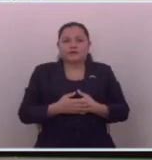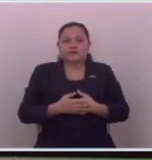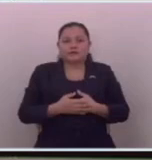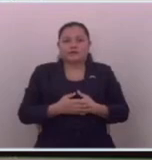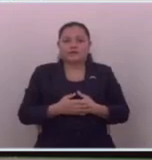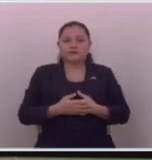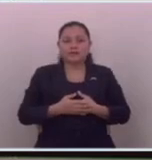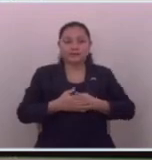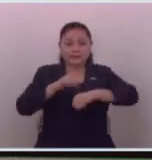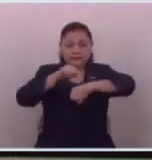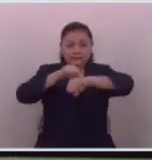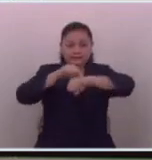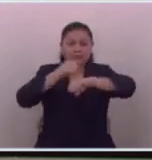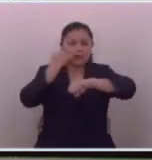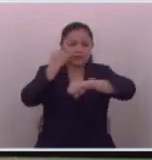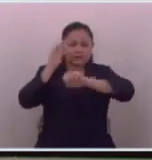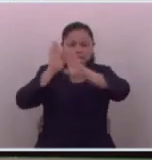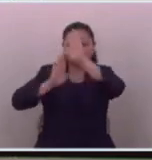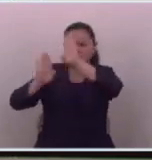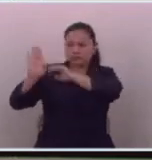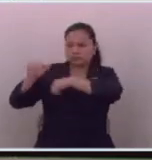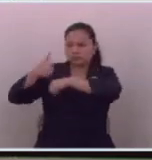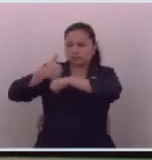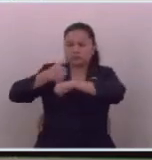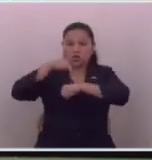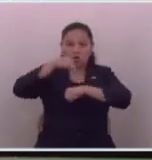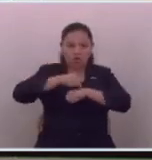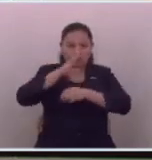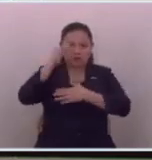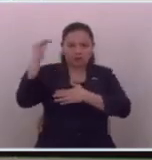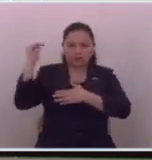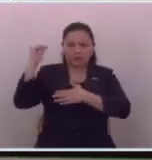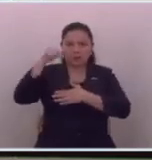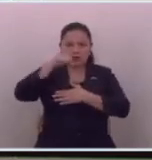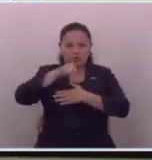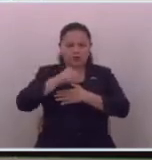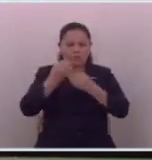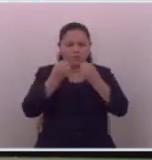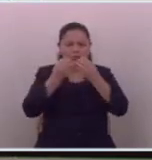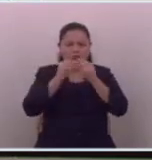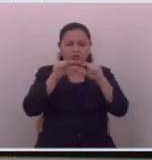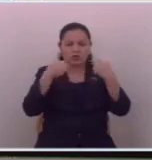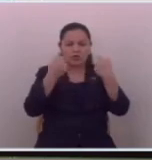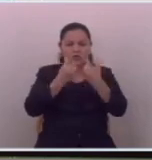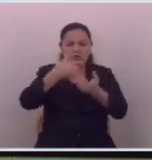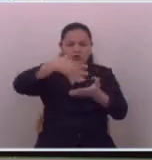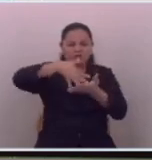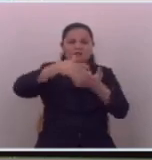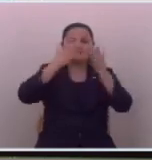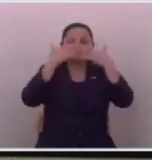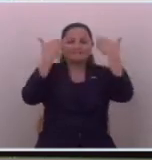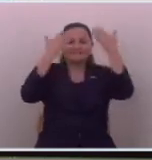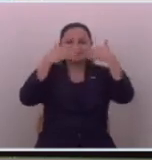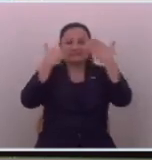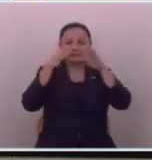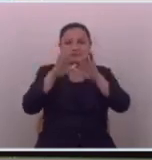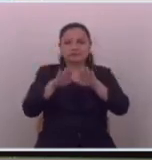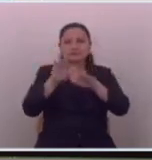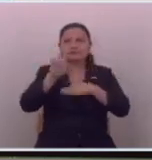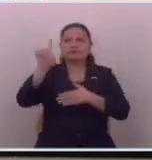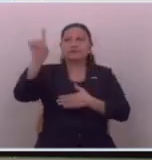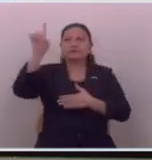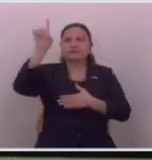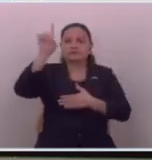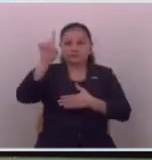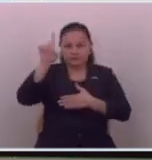si en el momento histórico que este país está viviendo donde la mayoría en este país estamos contentos y dándole gracias a